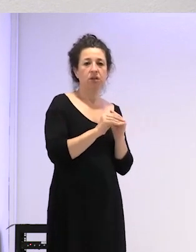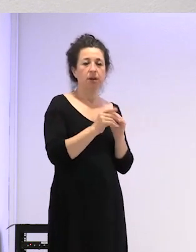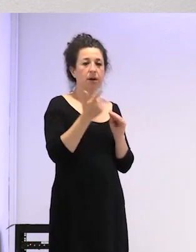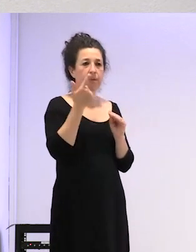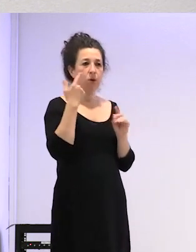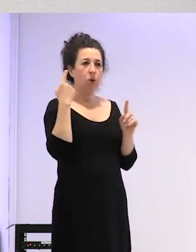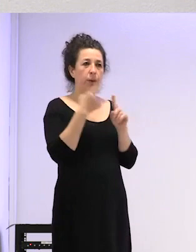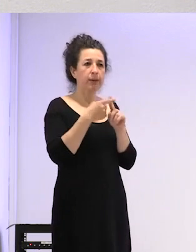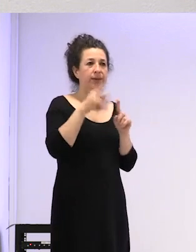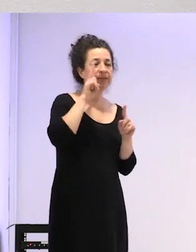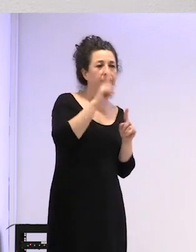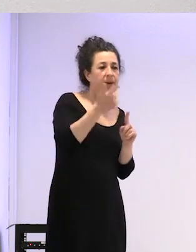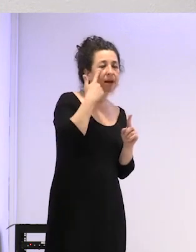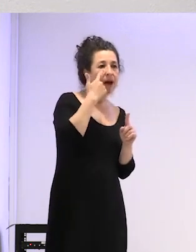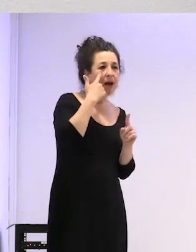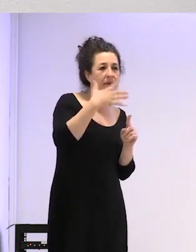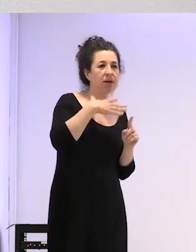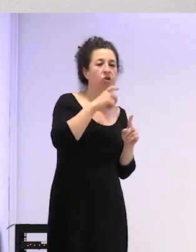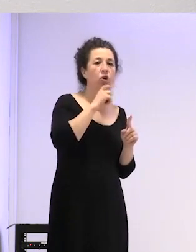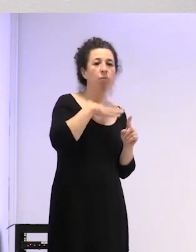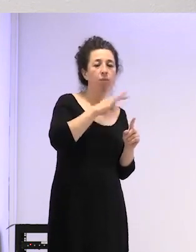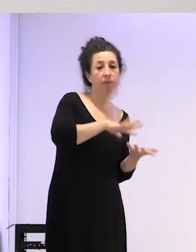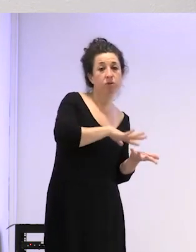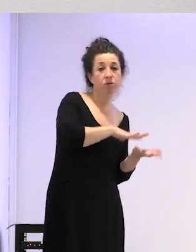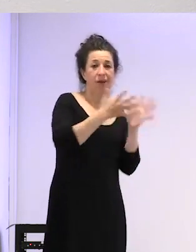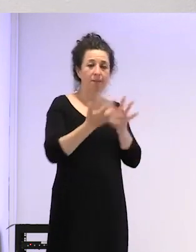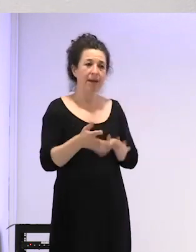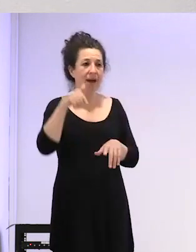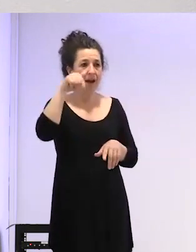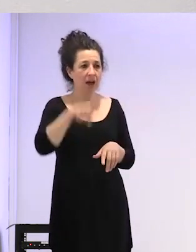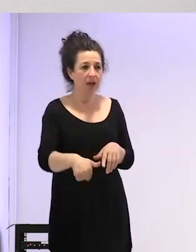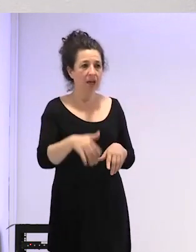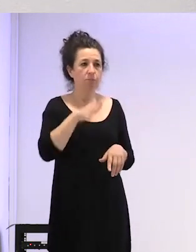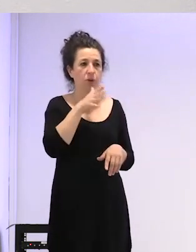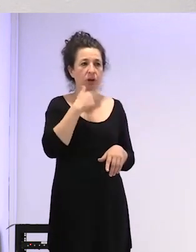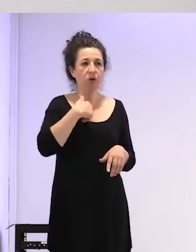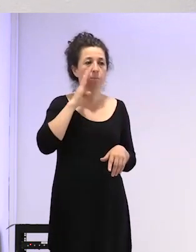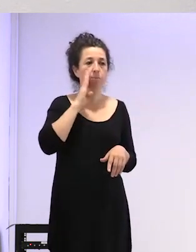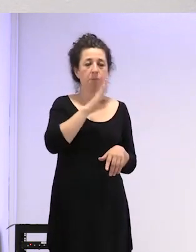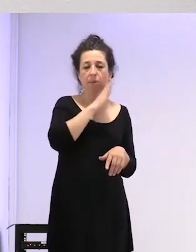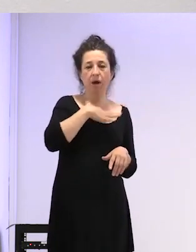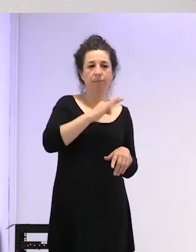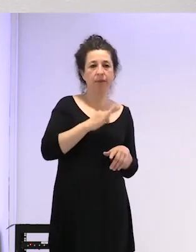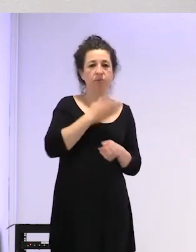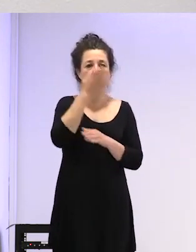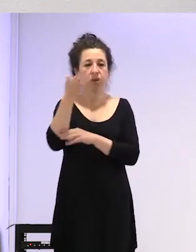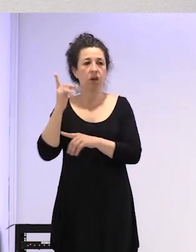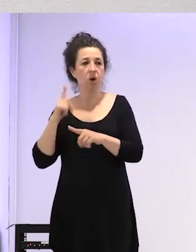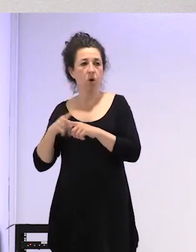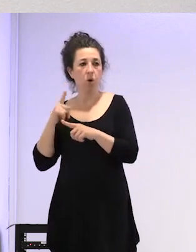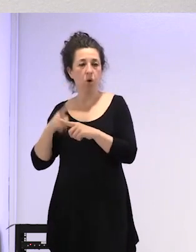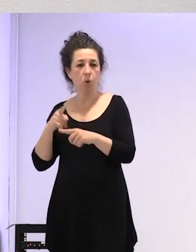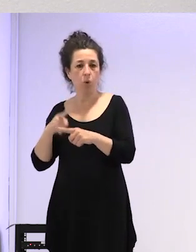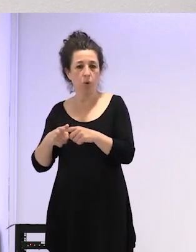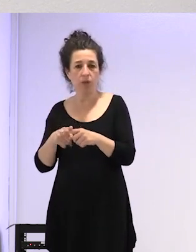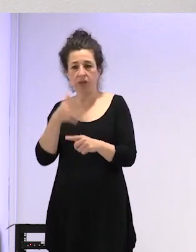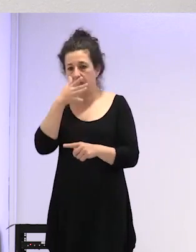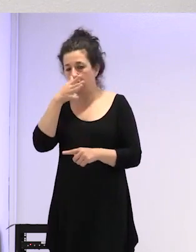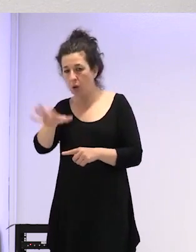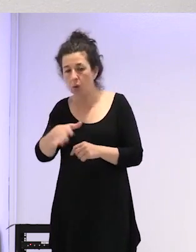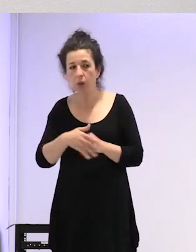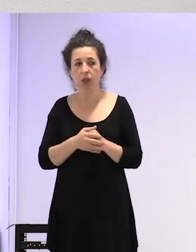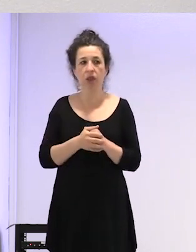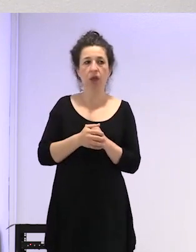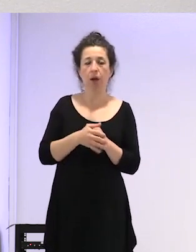de qué manera se puede intentar reproducir aquí porque yo como madre os podemos ir a cruces presentamos una denuncia